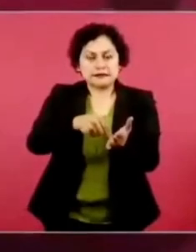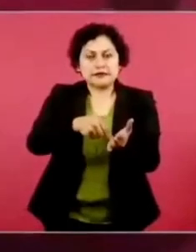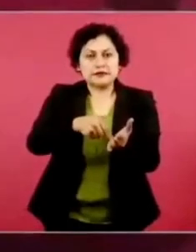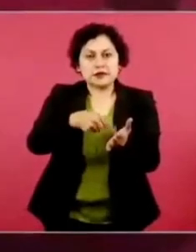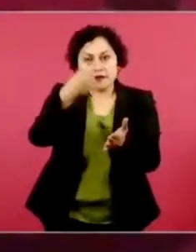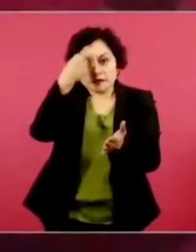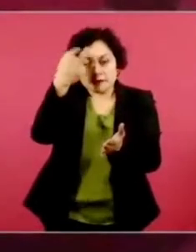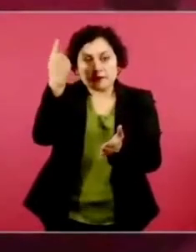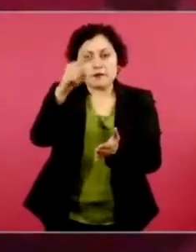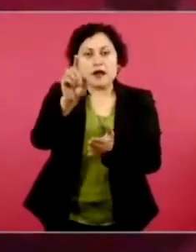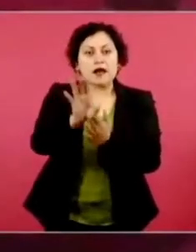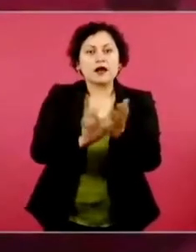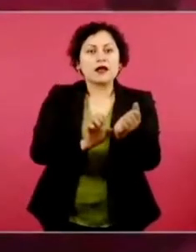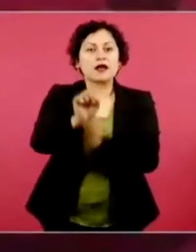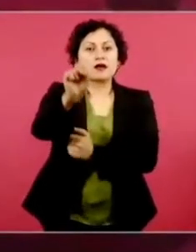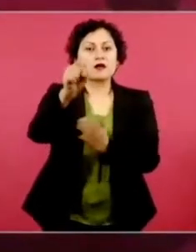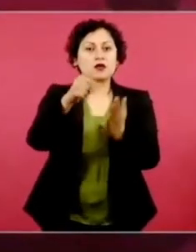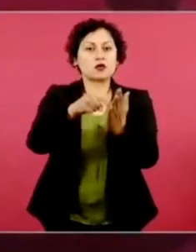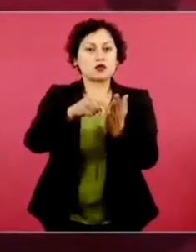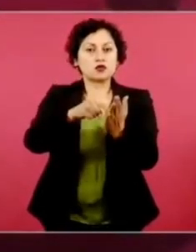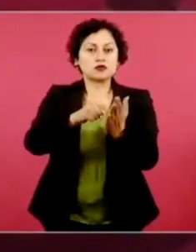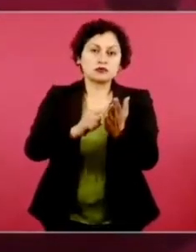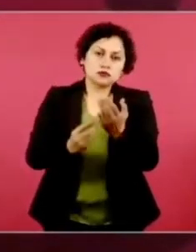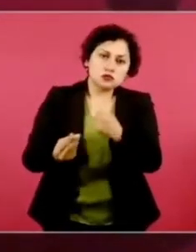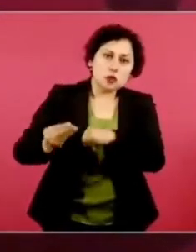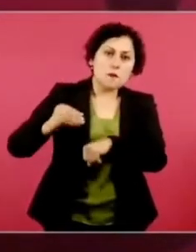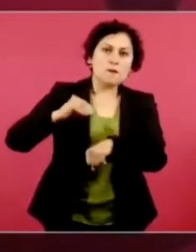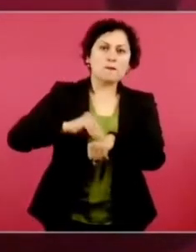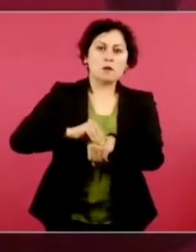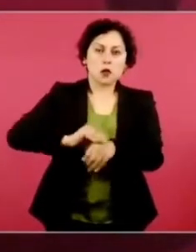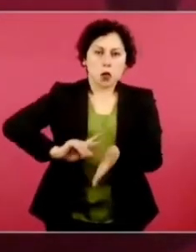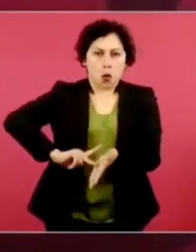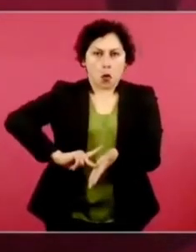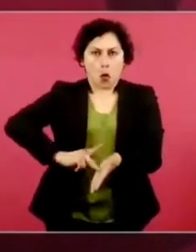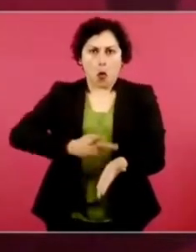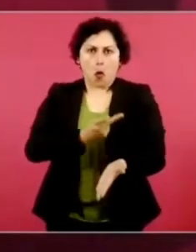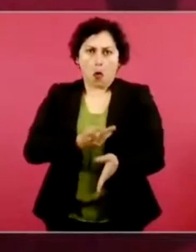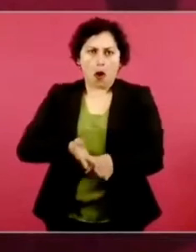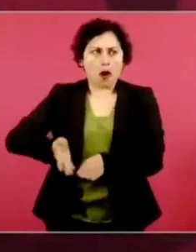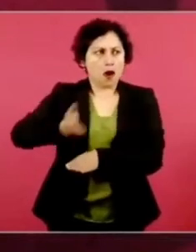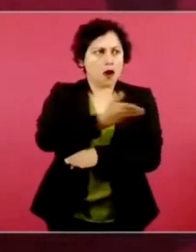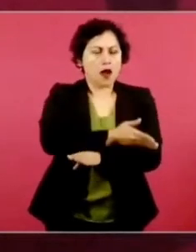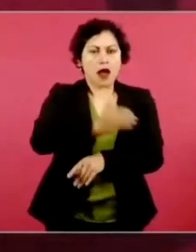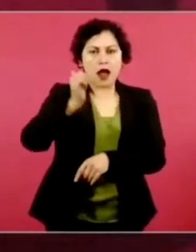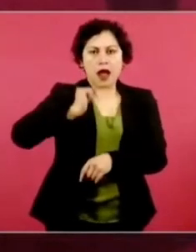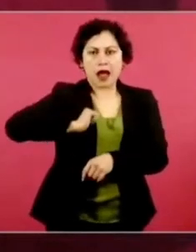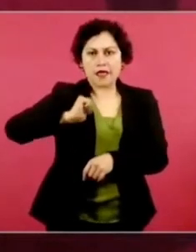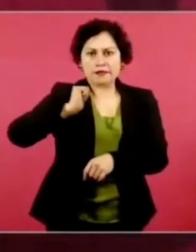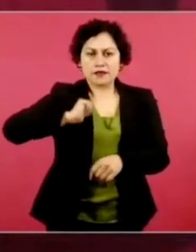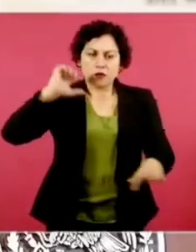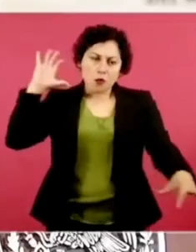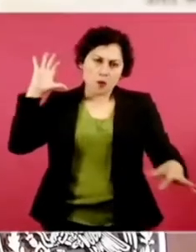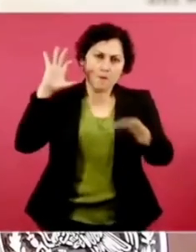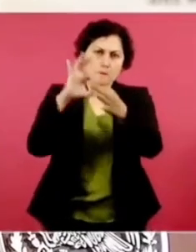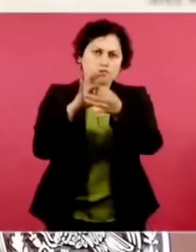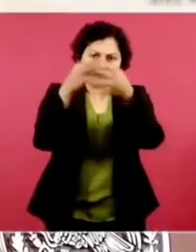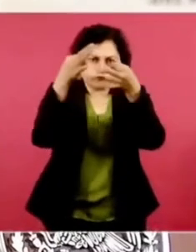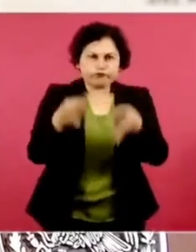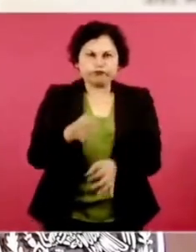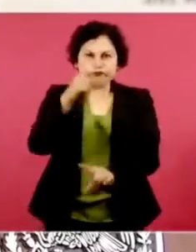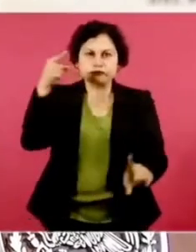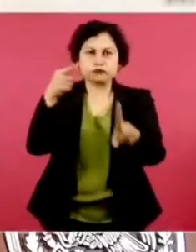su espíritu, su letra, lo que